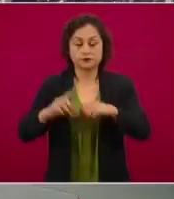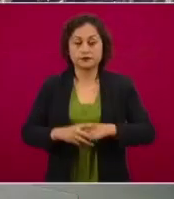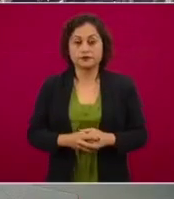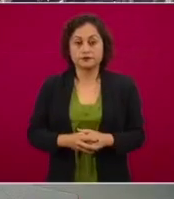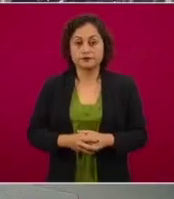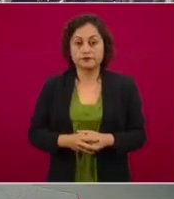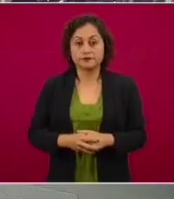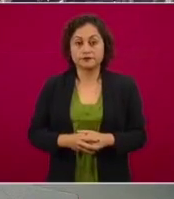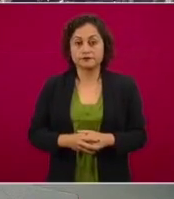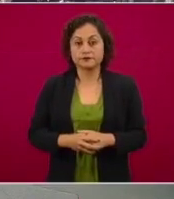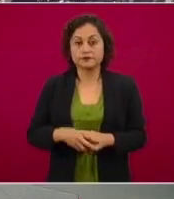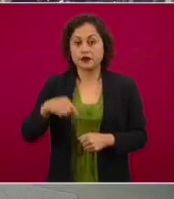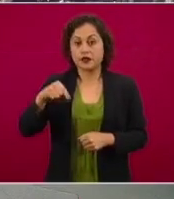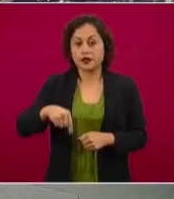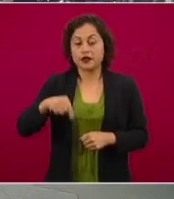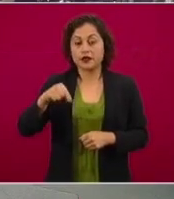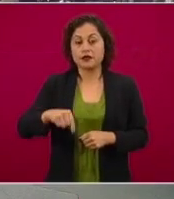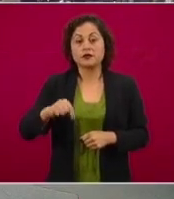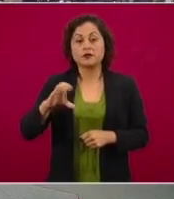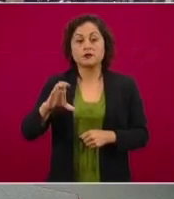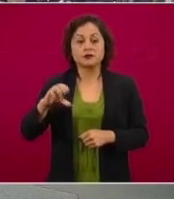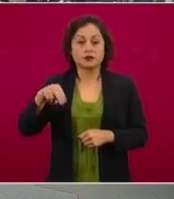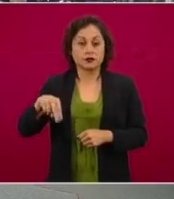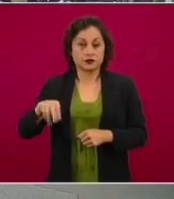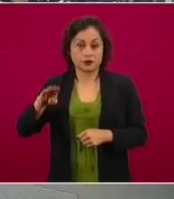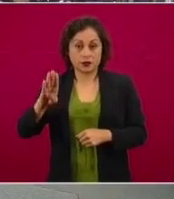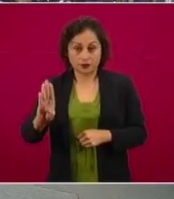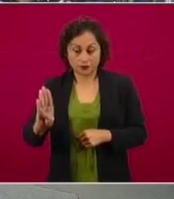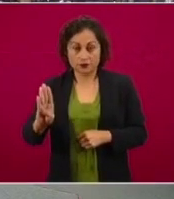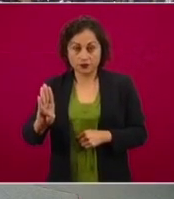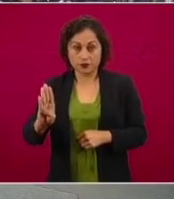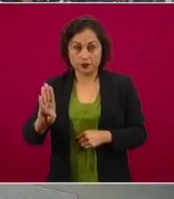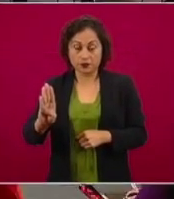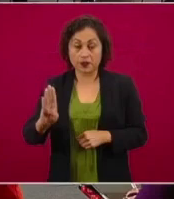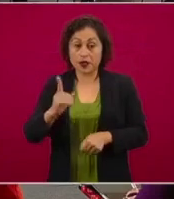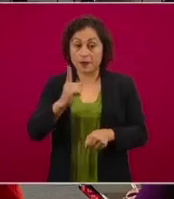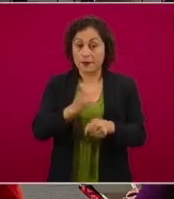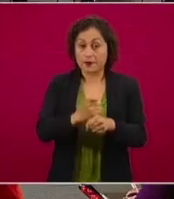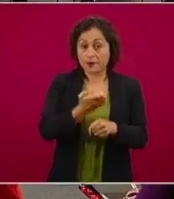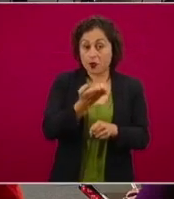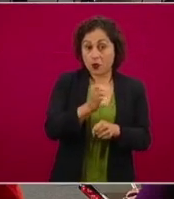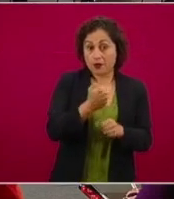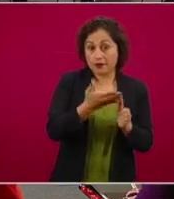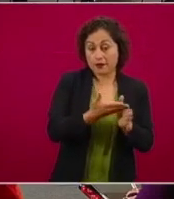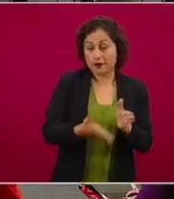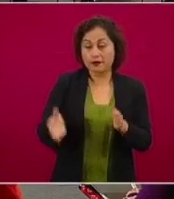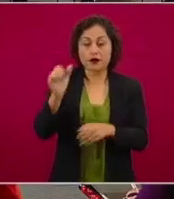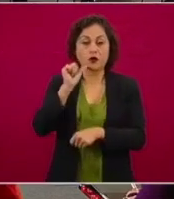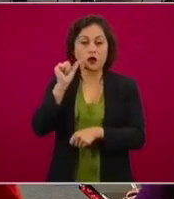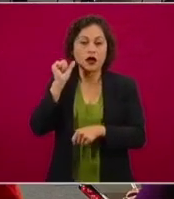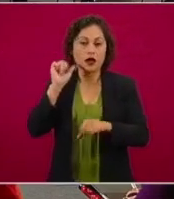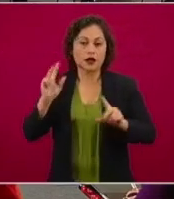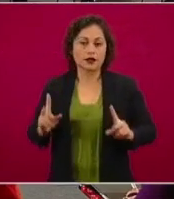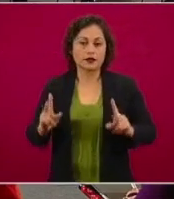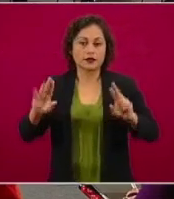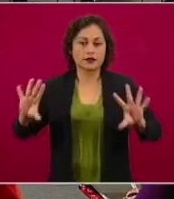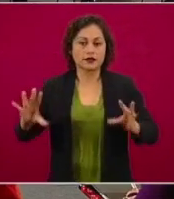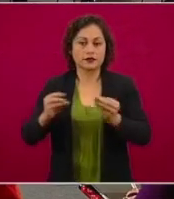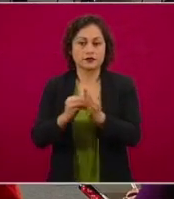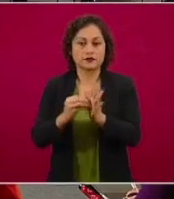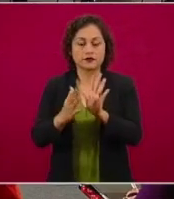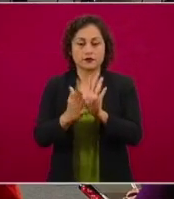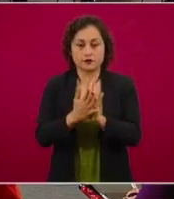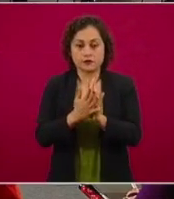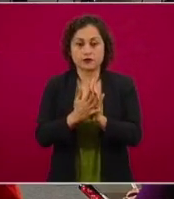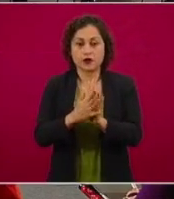Desde la Comisión Nacional de Búsqueda en el año, desde el primero de enero hasta el día de ayer, la Comisión Nacional de Búsqueda